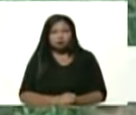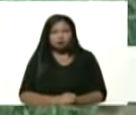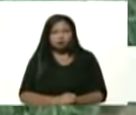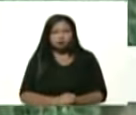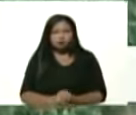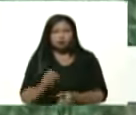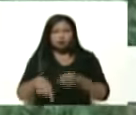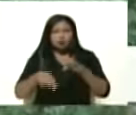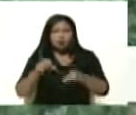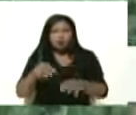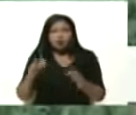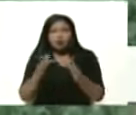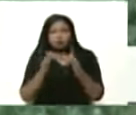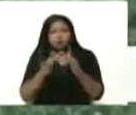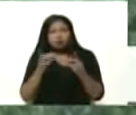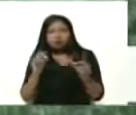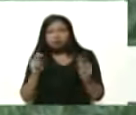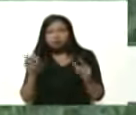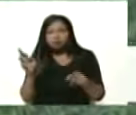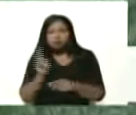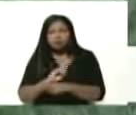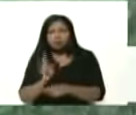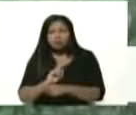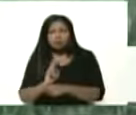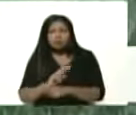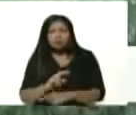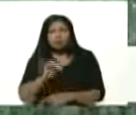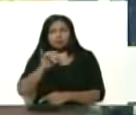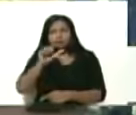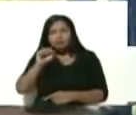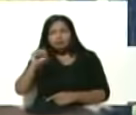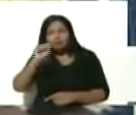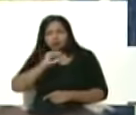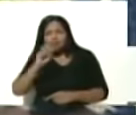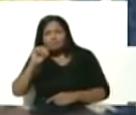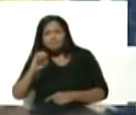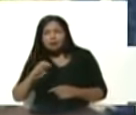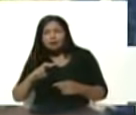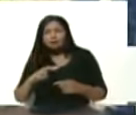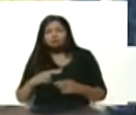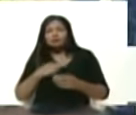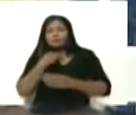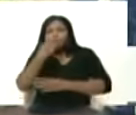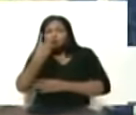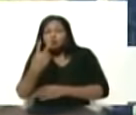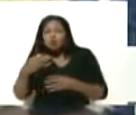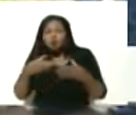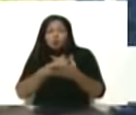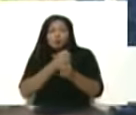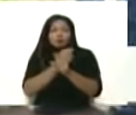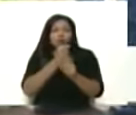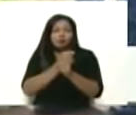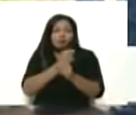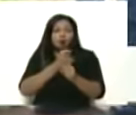quiero darle el pase de inmediato a Yesmar Silva vocera del equipo de trabajo quien le va a explicar a usted